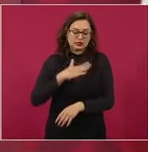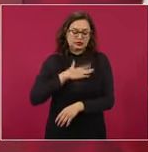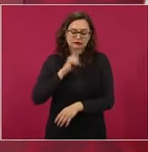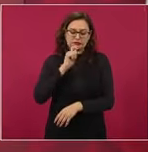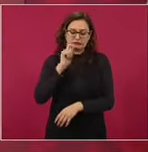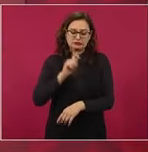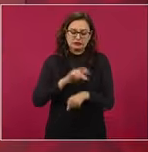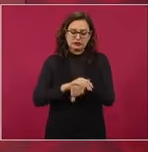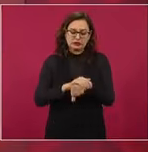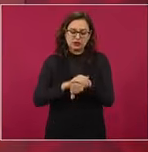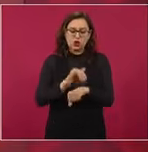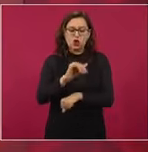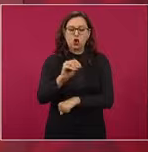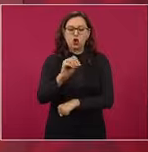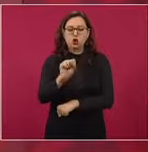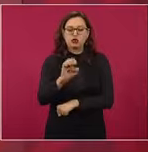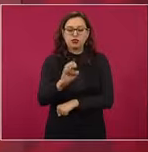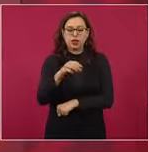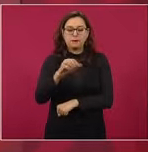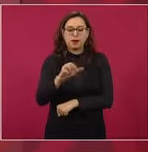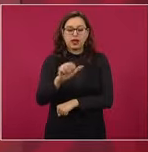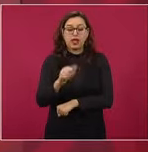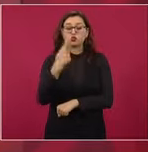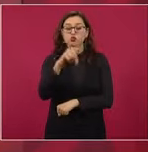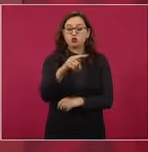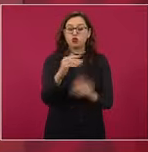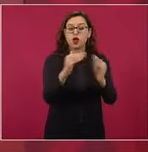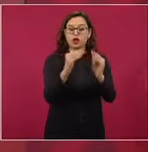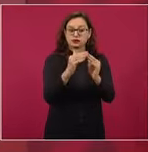José María Pérez Gay, que nos prestaba su casa.